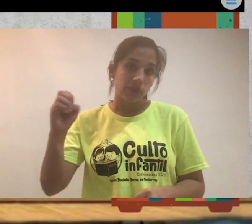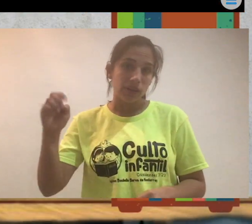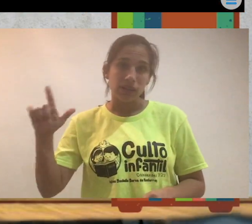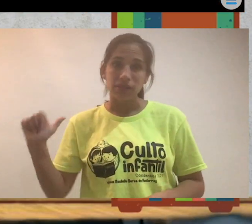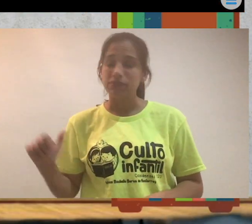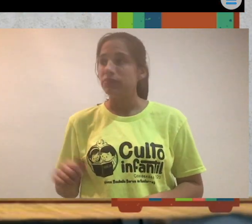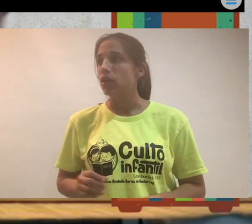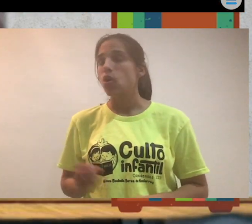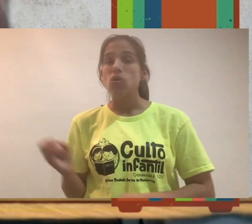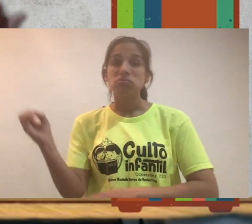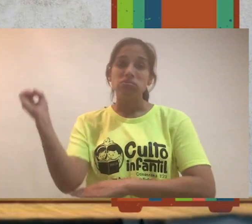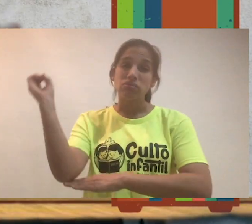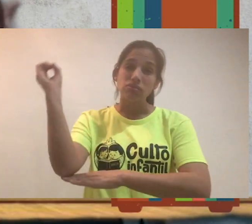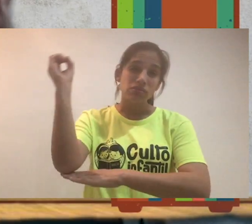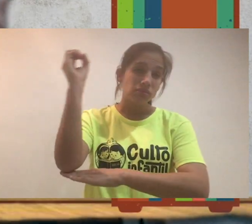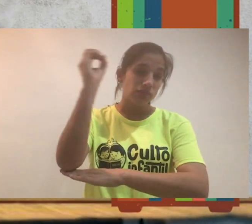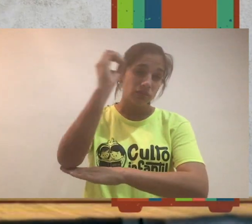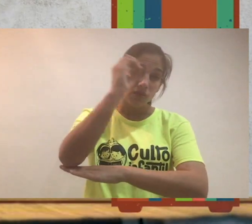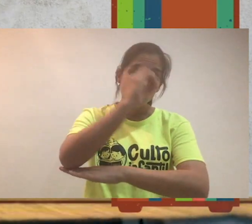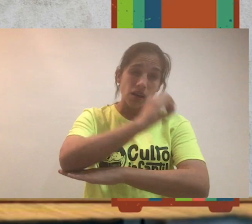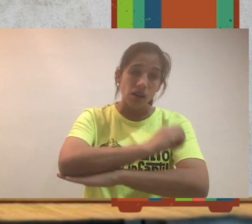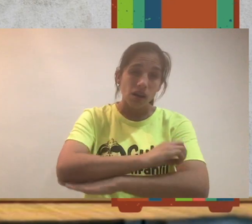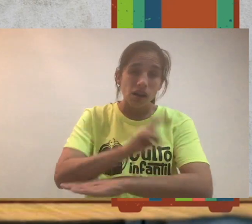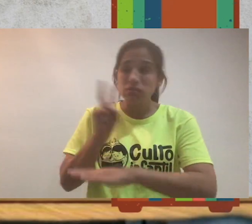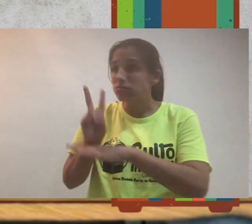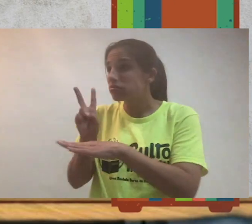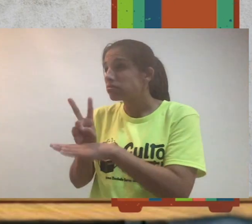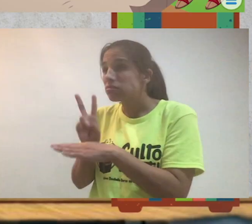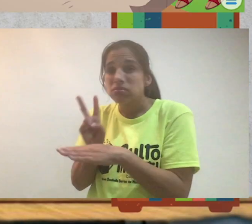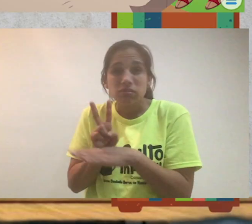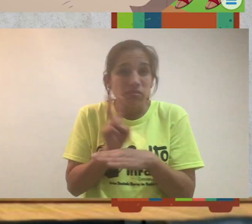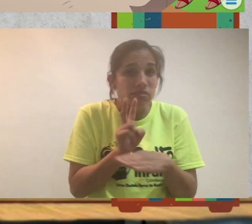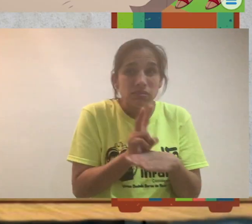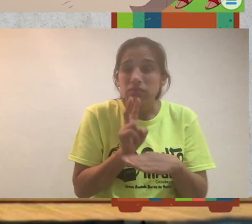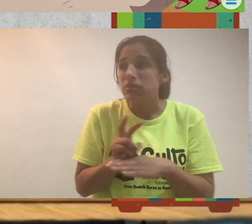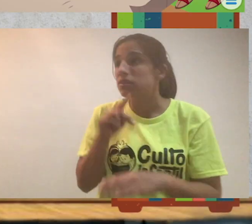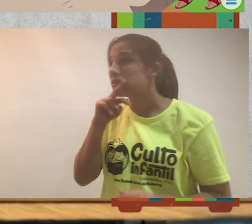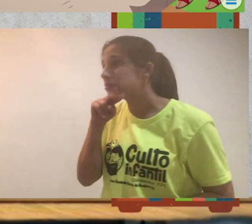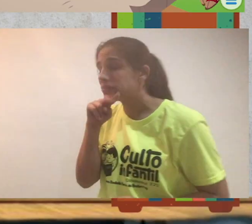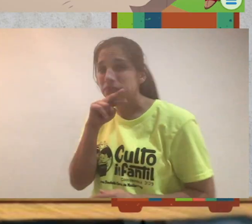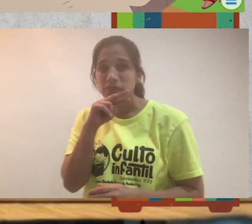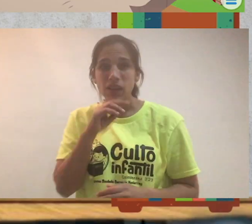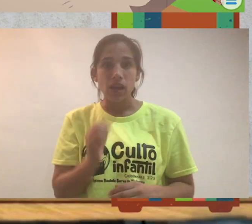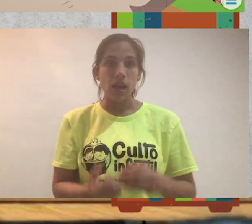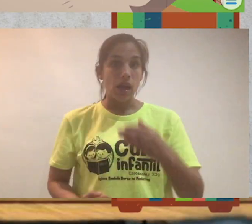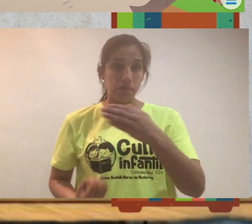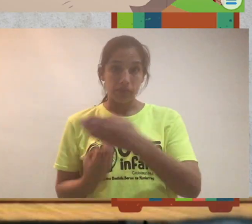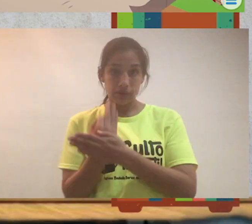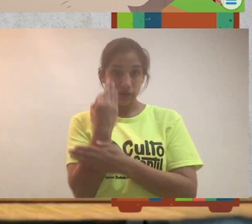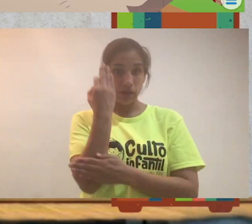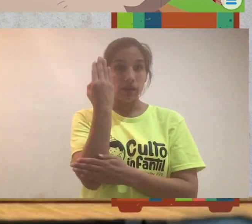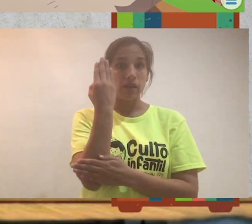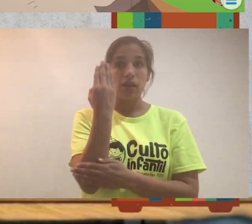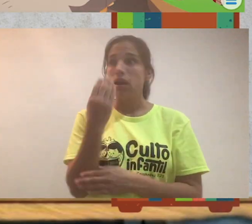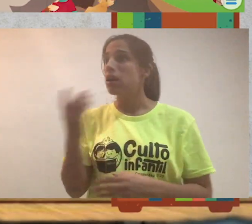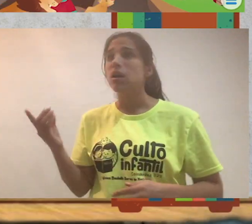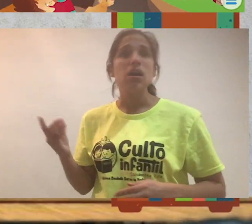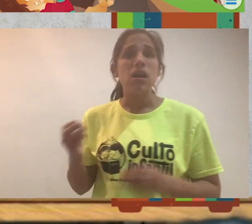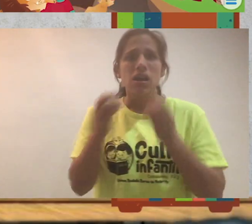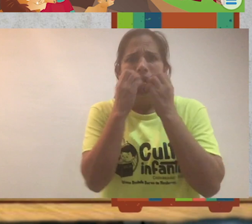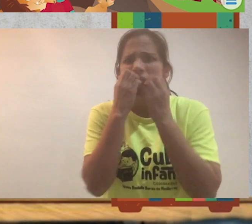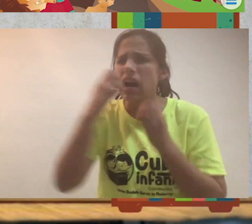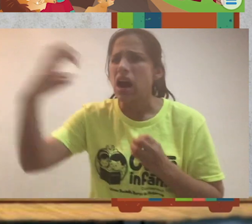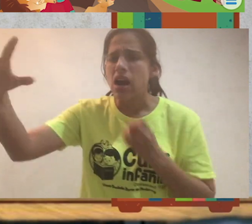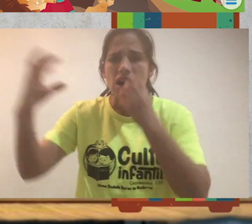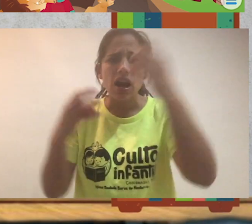Se quedó en vela toda la noche. A la mañana siguiente fue muy temprano al foso de los leones y